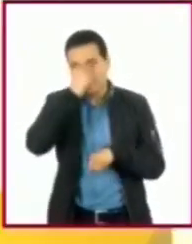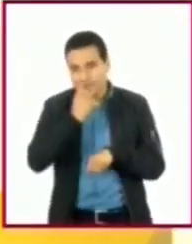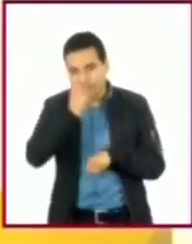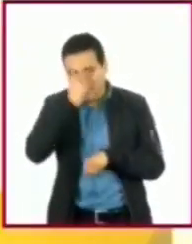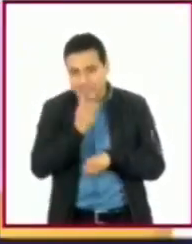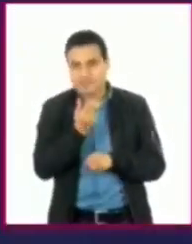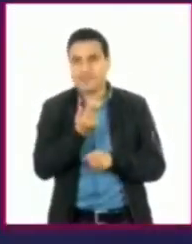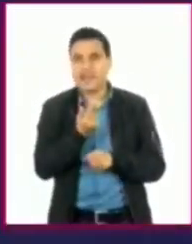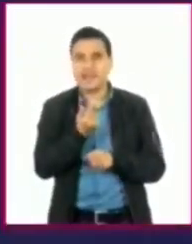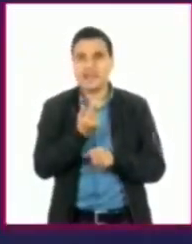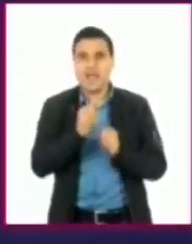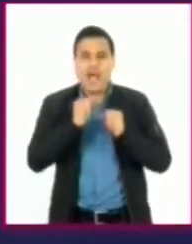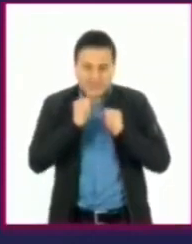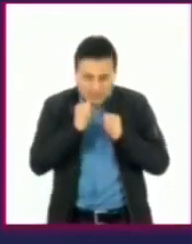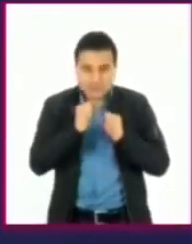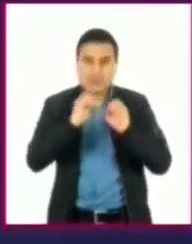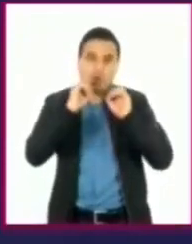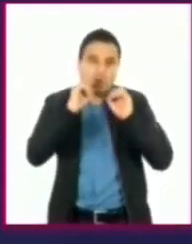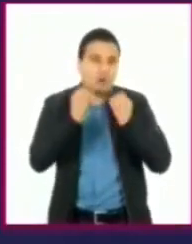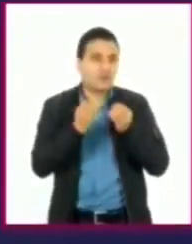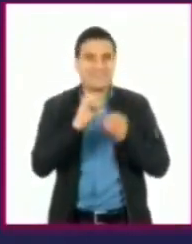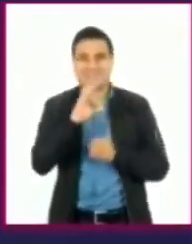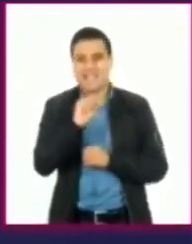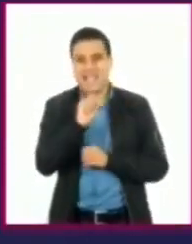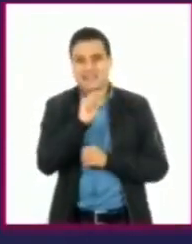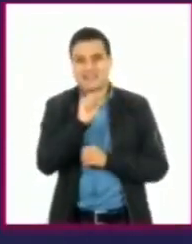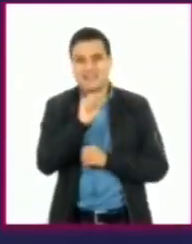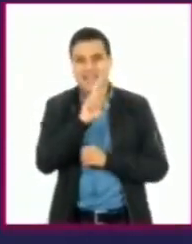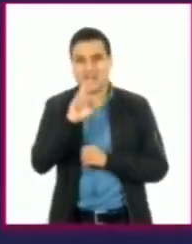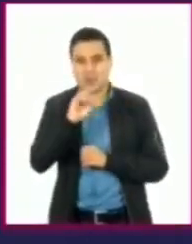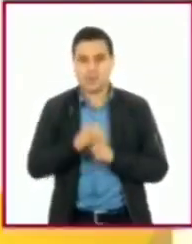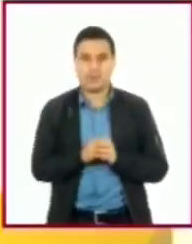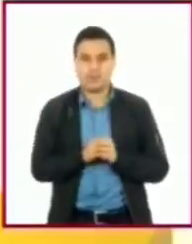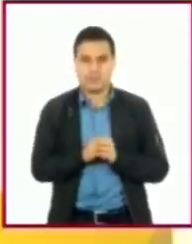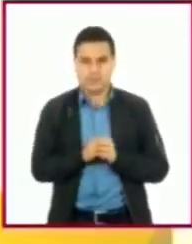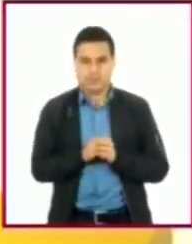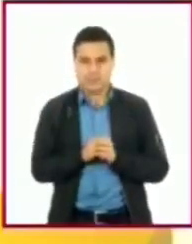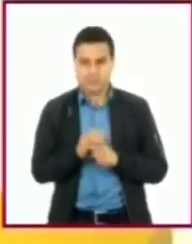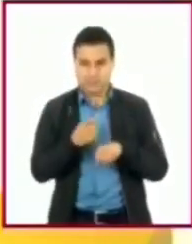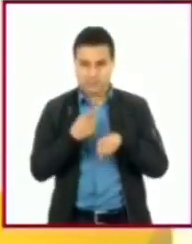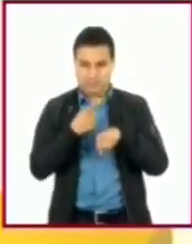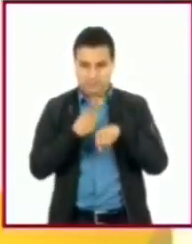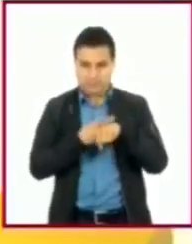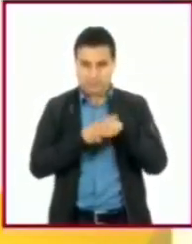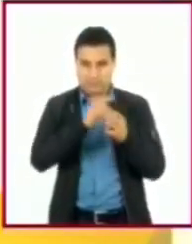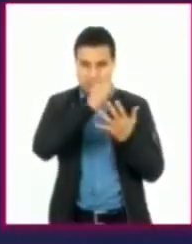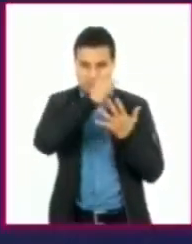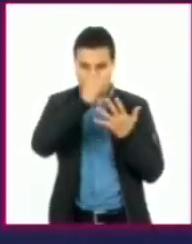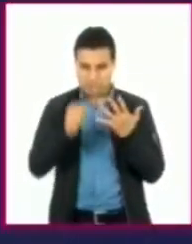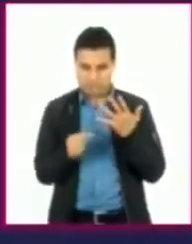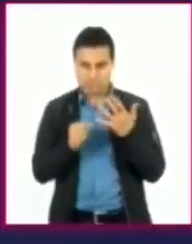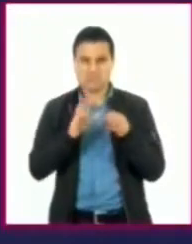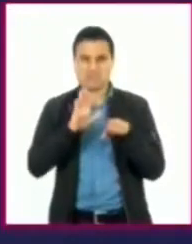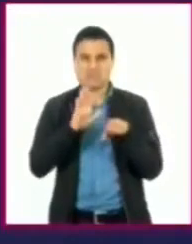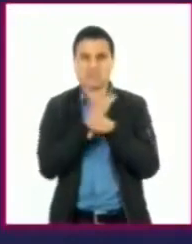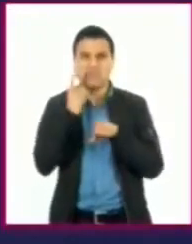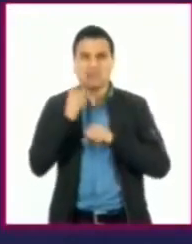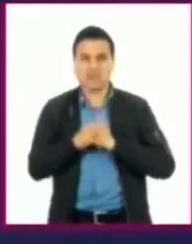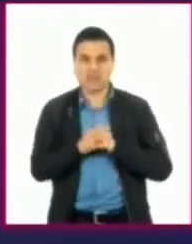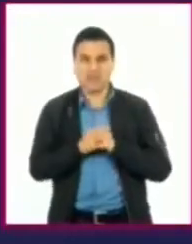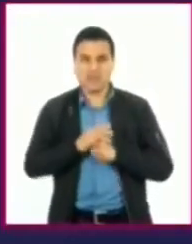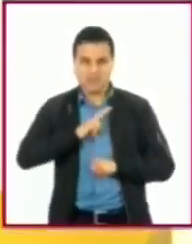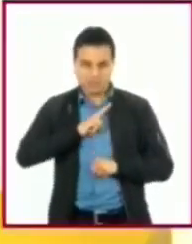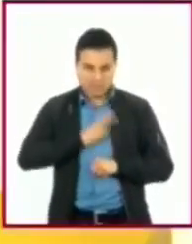resfriado o catarro? Pero, ¿te has preguntado si estas enfermedades son causadas por un virus, una